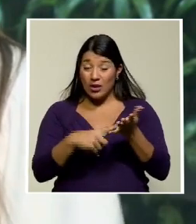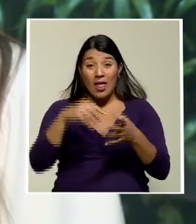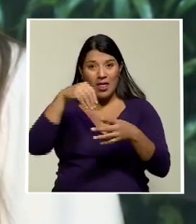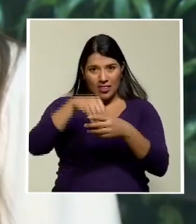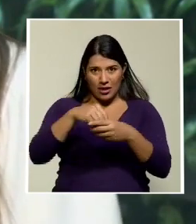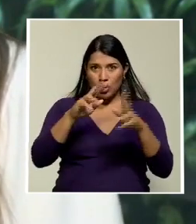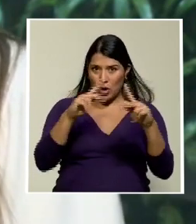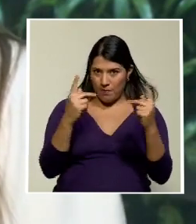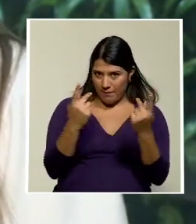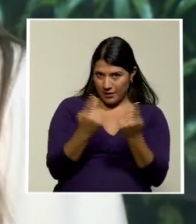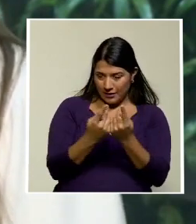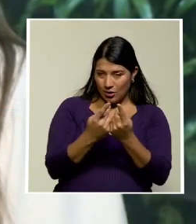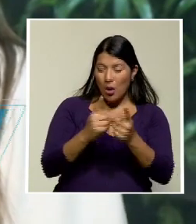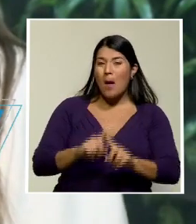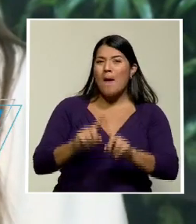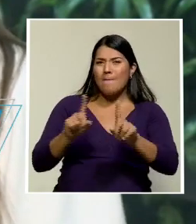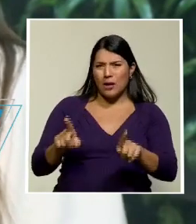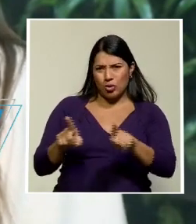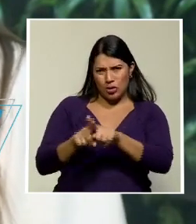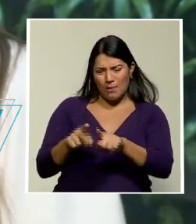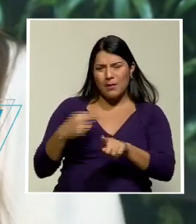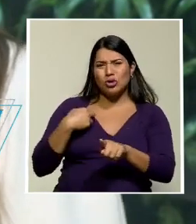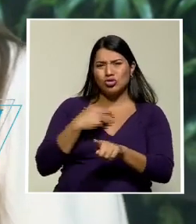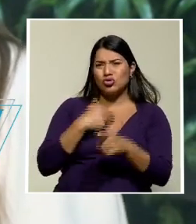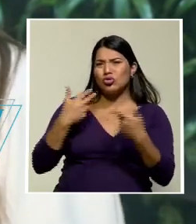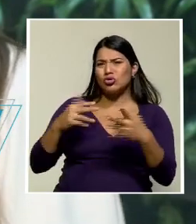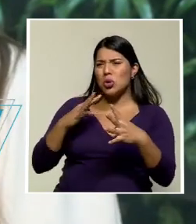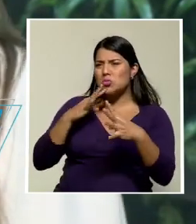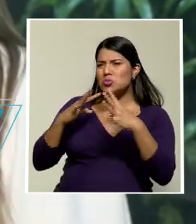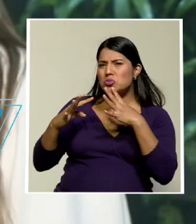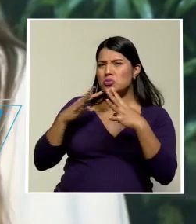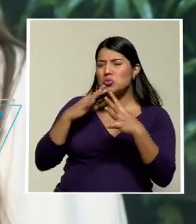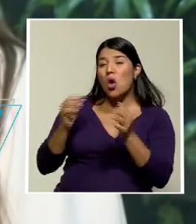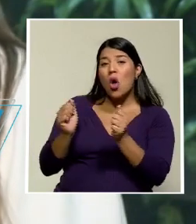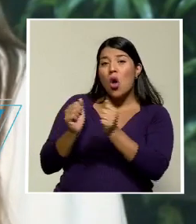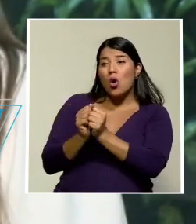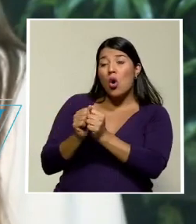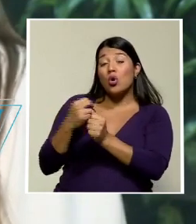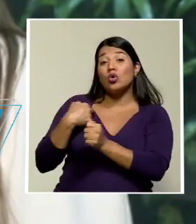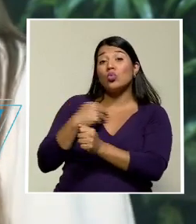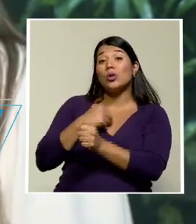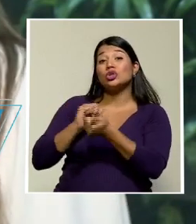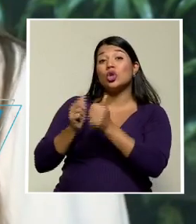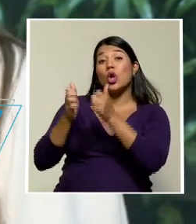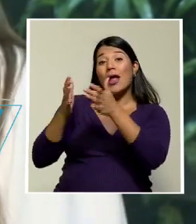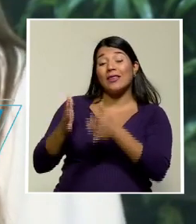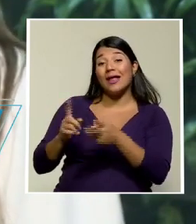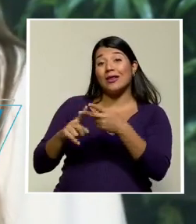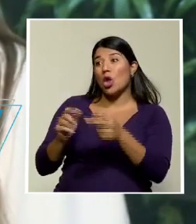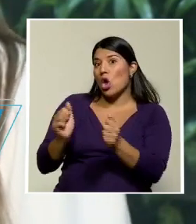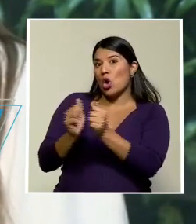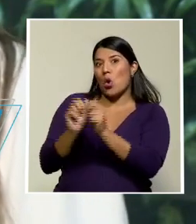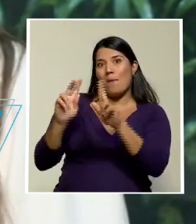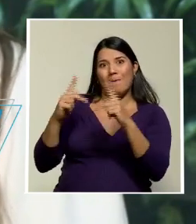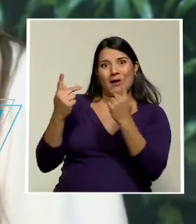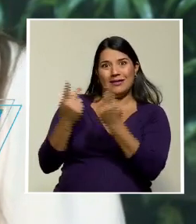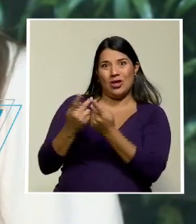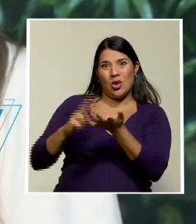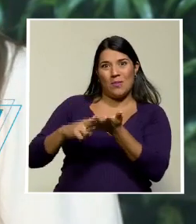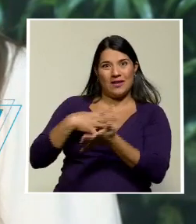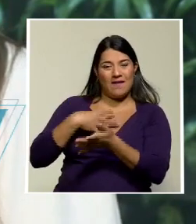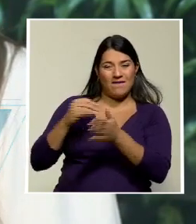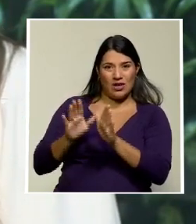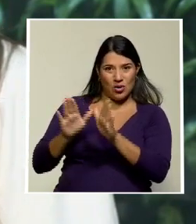fracción, sino que se ha conversado también con la campaña, con nuestro candidato y con el partido en general. Entonces